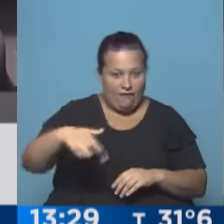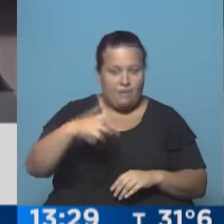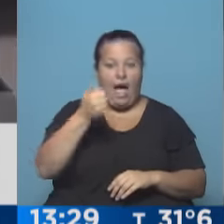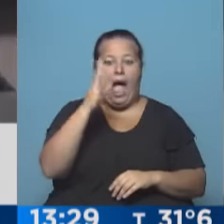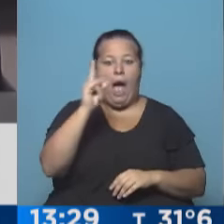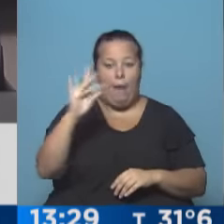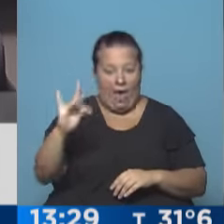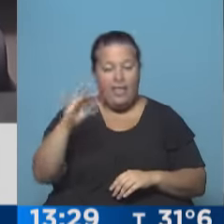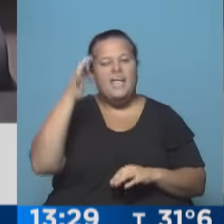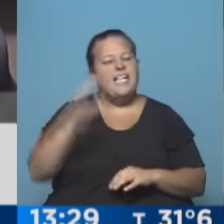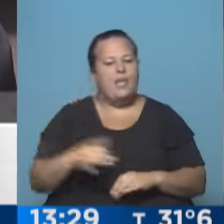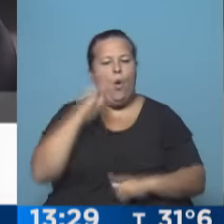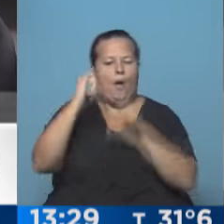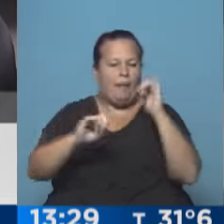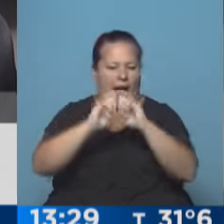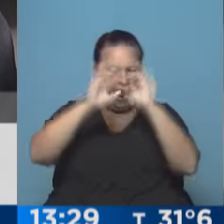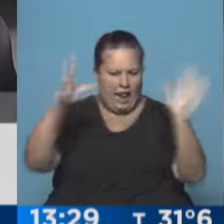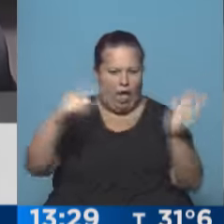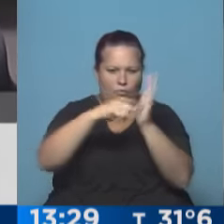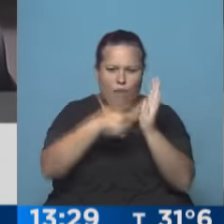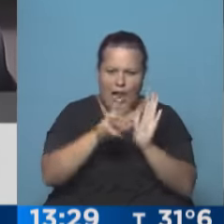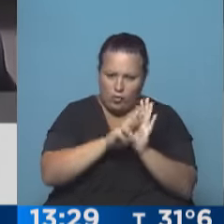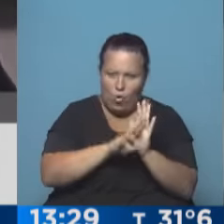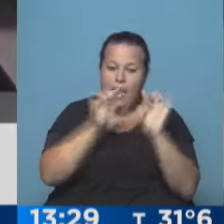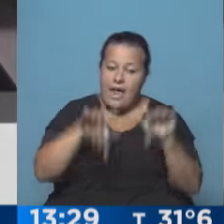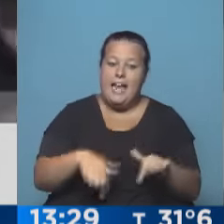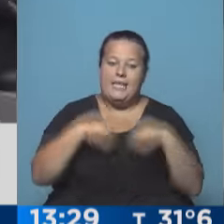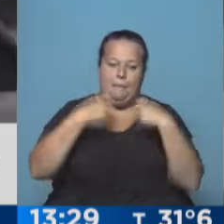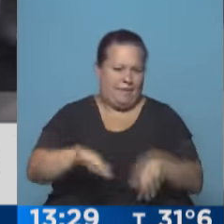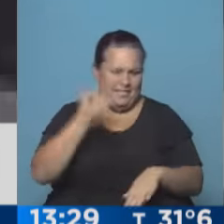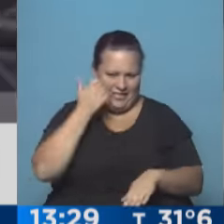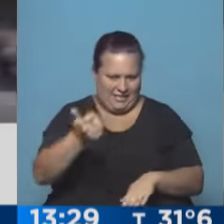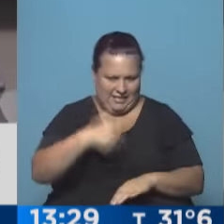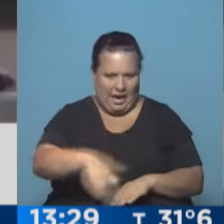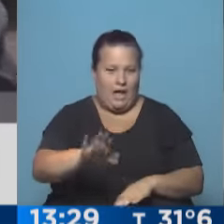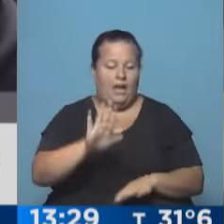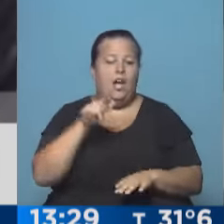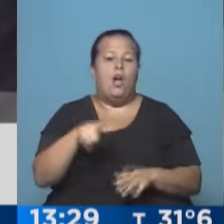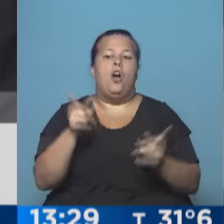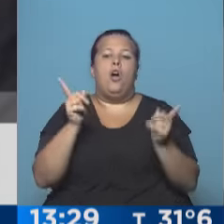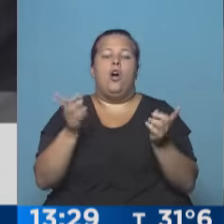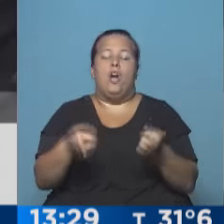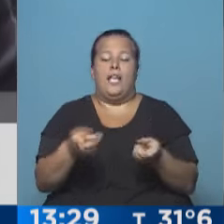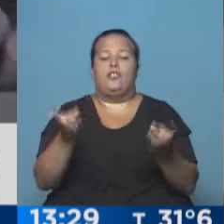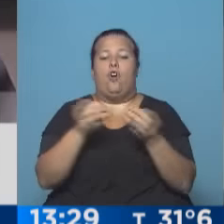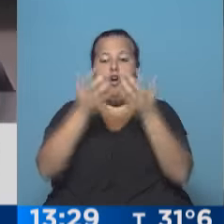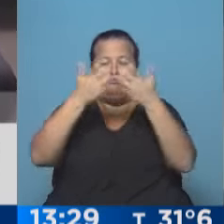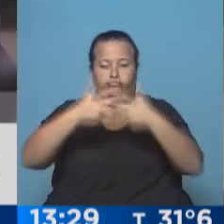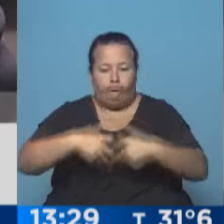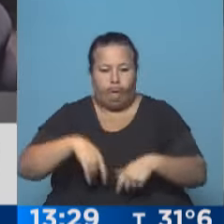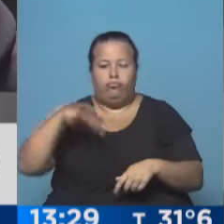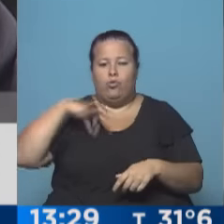Abad, seguramente va a dar a conocer la resolución y esto sería de aplicación inmediata, con lo cual con las liquidaciones